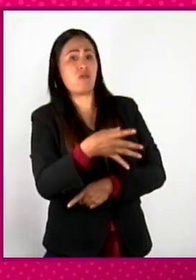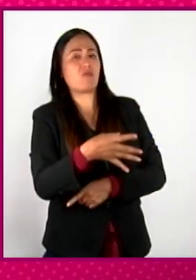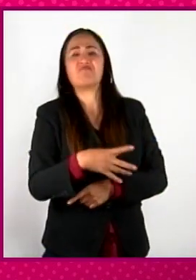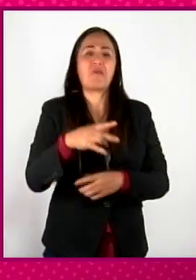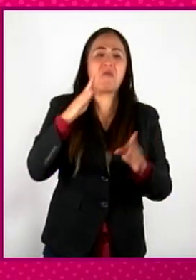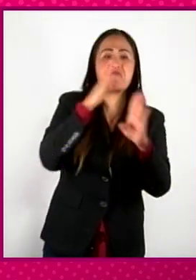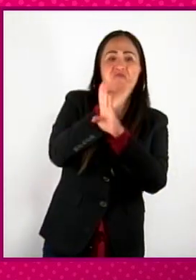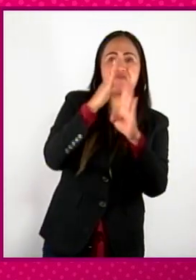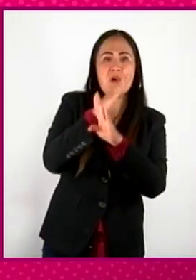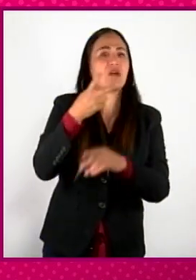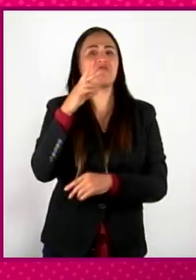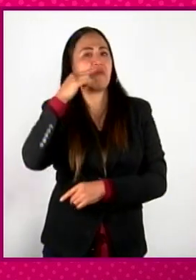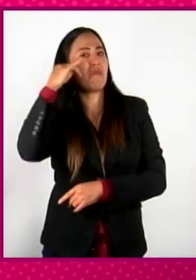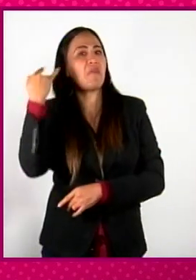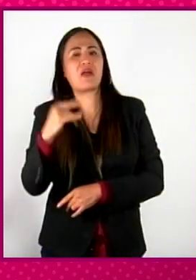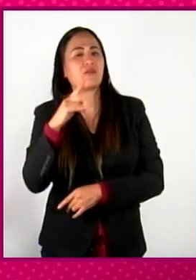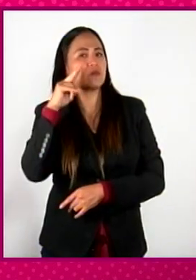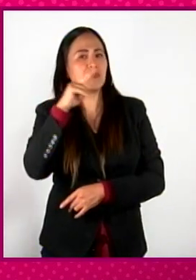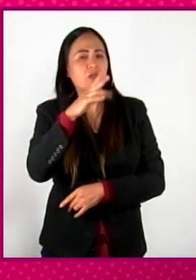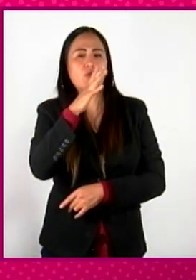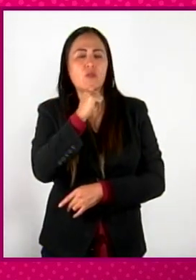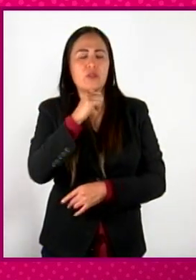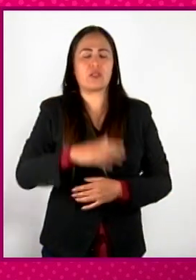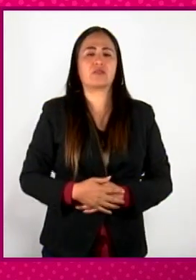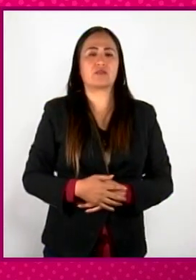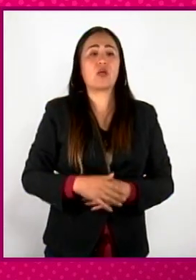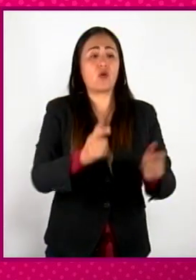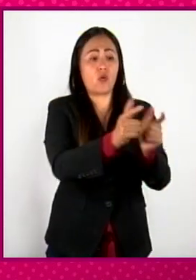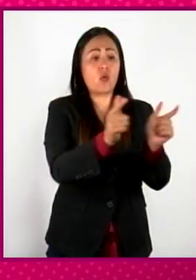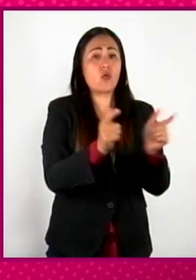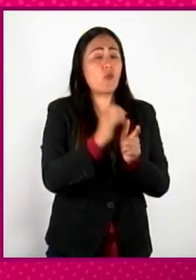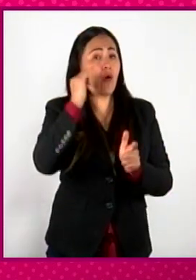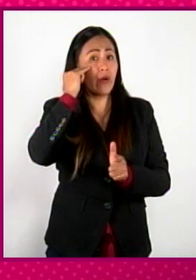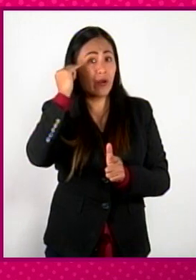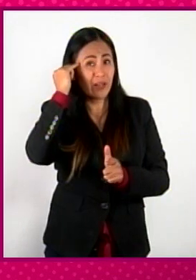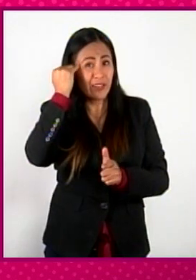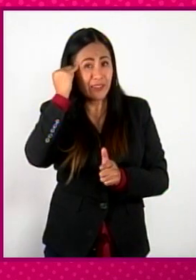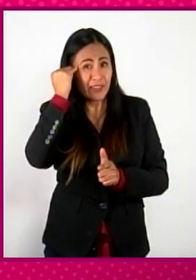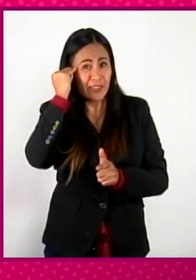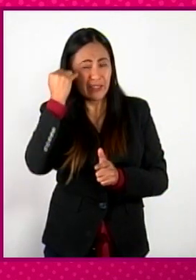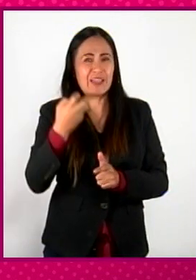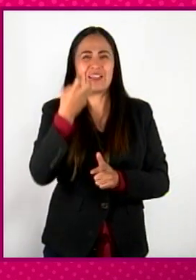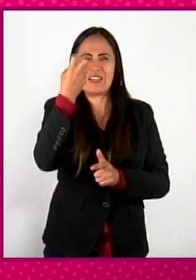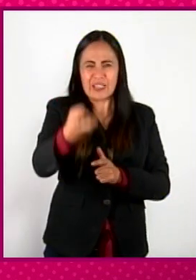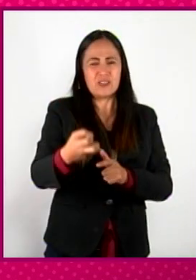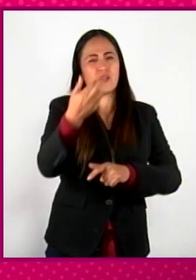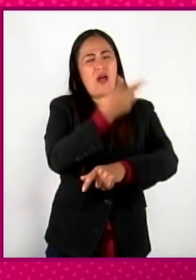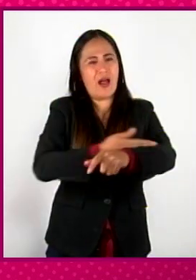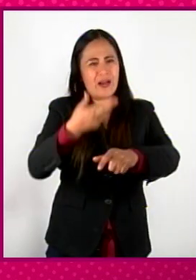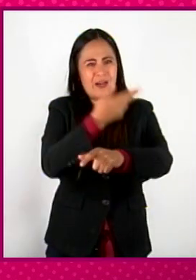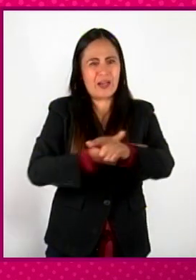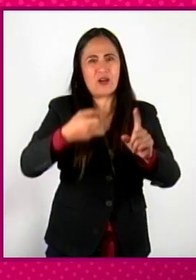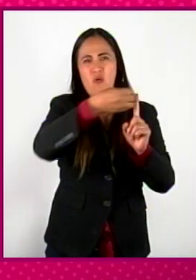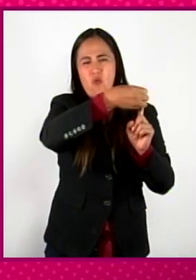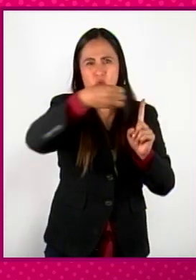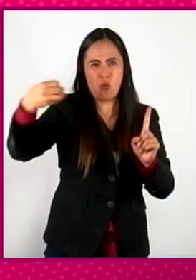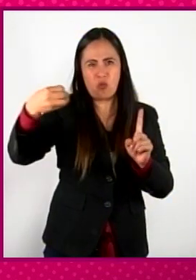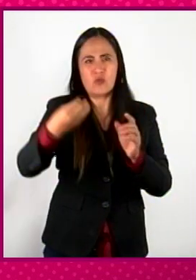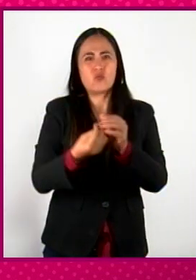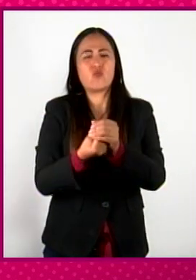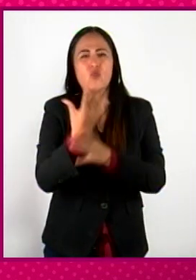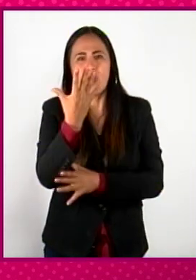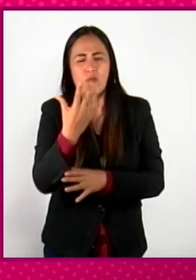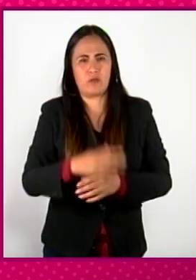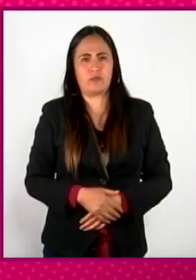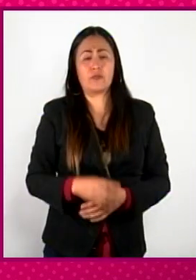Los indígenas encontraron formas de adaptarse a este nuevo orden que no necesariamente tenían que